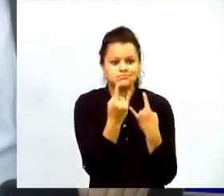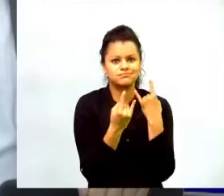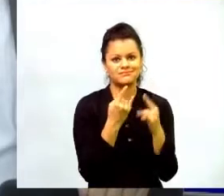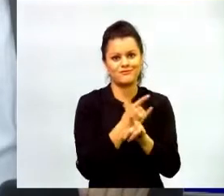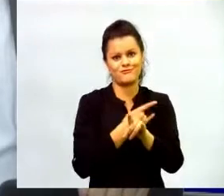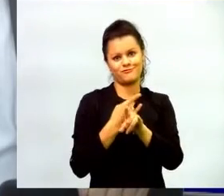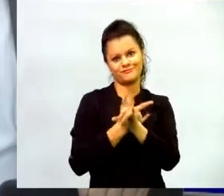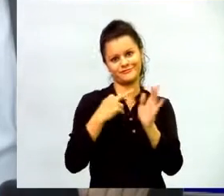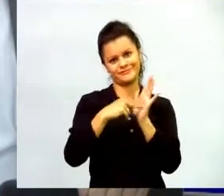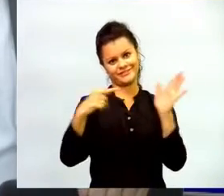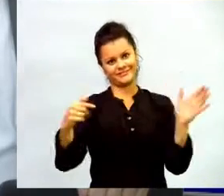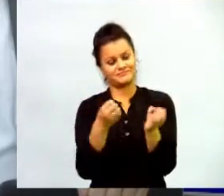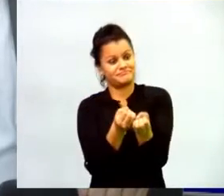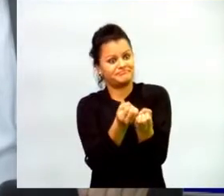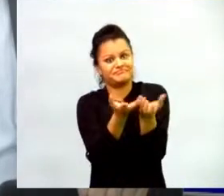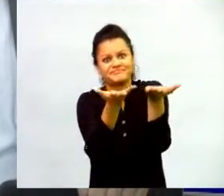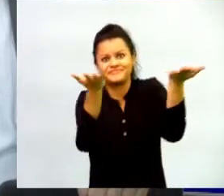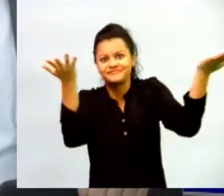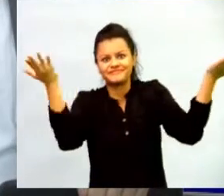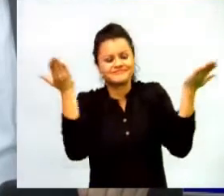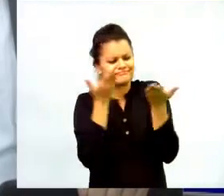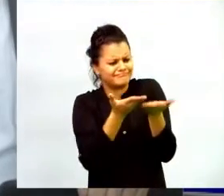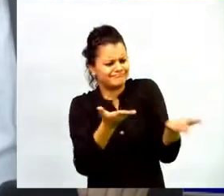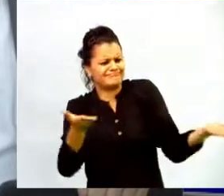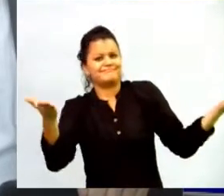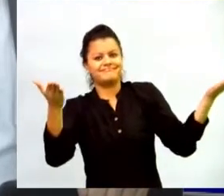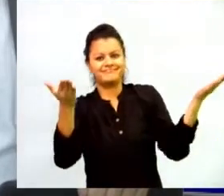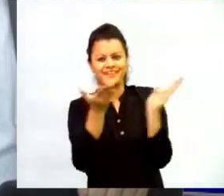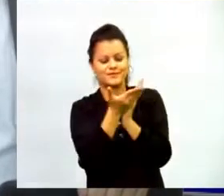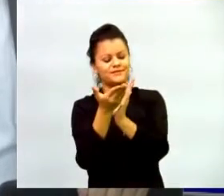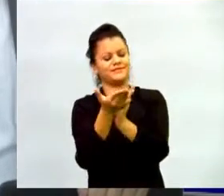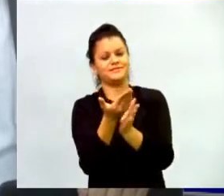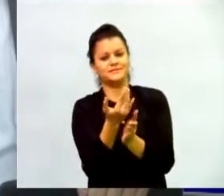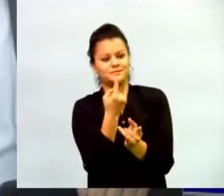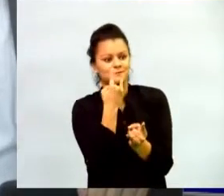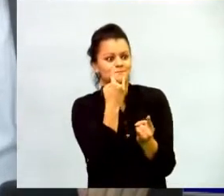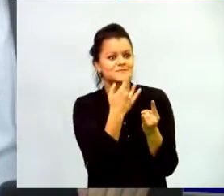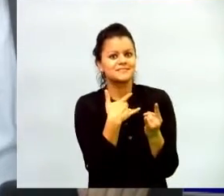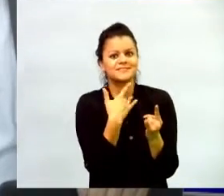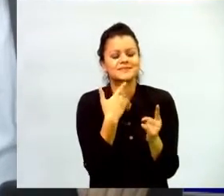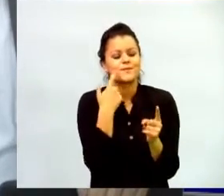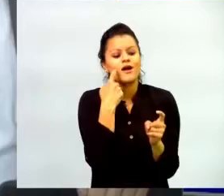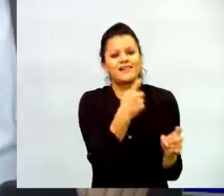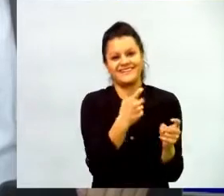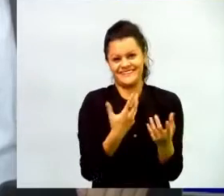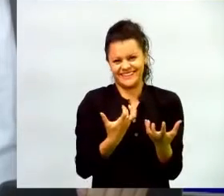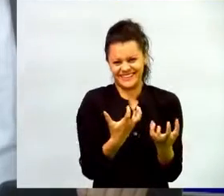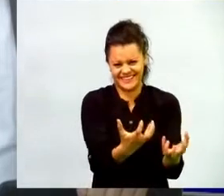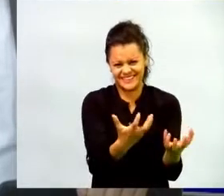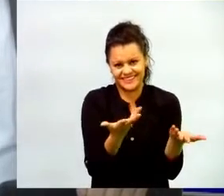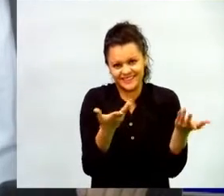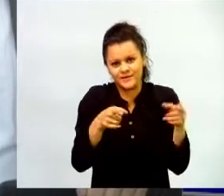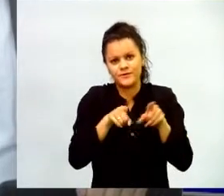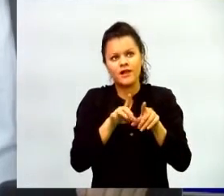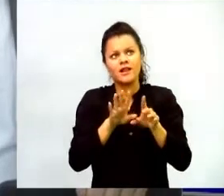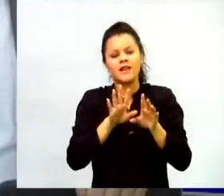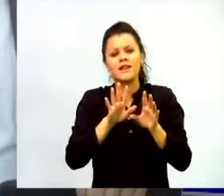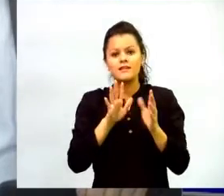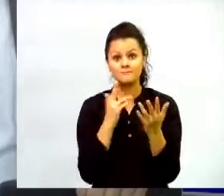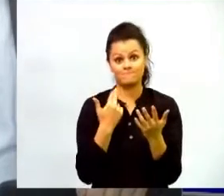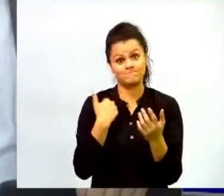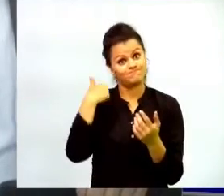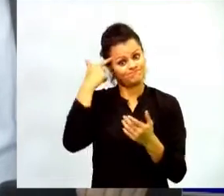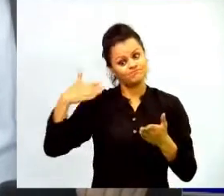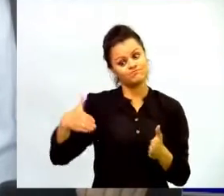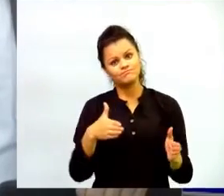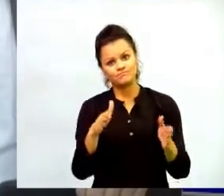que a través de ellas fluyen para mi el camino tiene tres pasos importantes uno hacer de